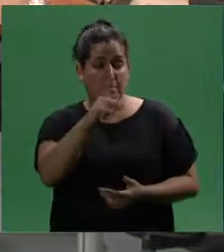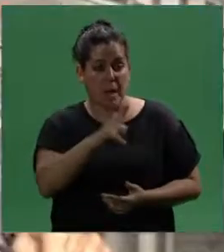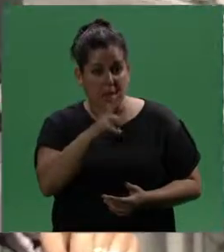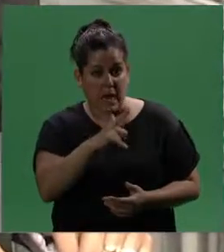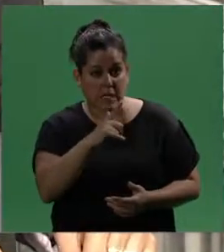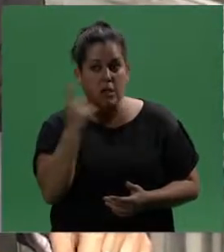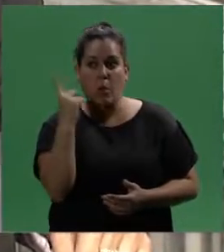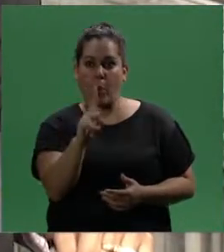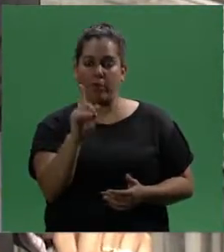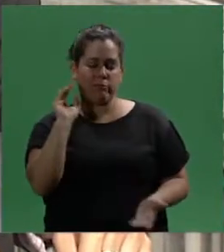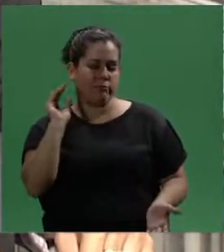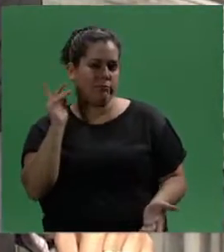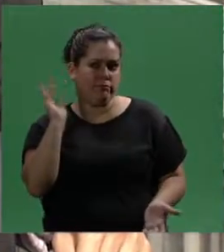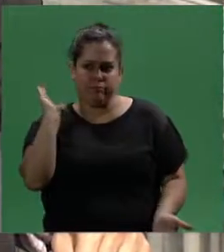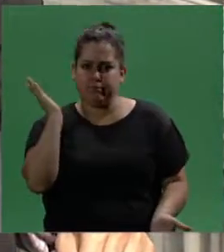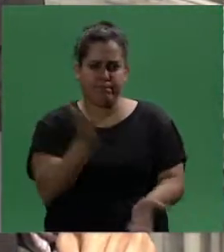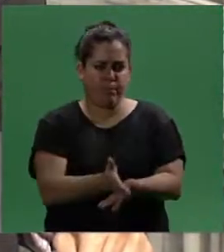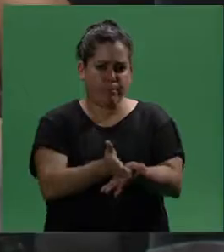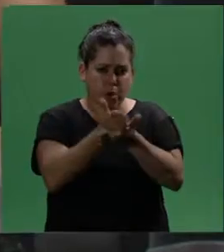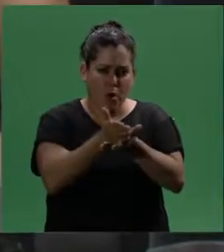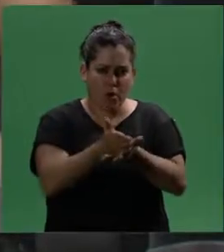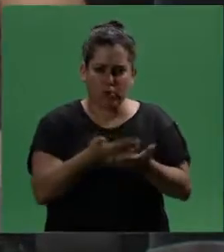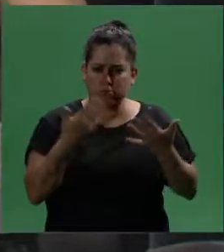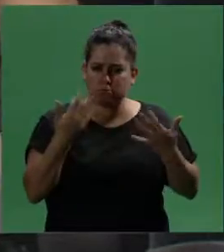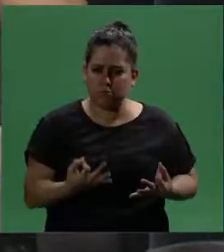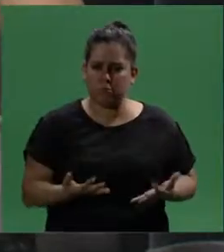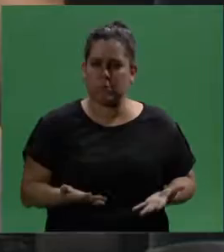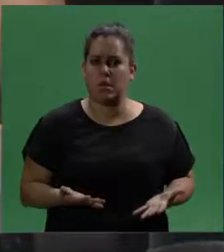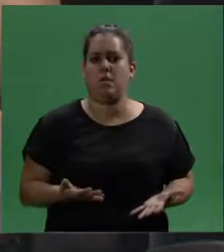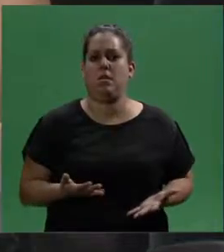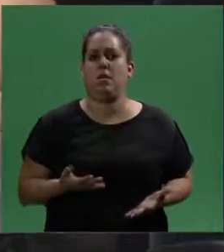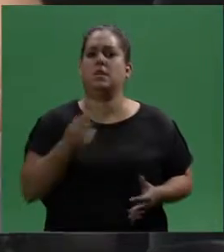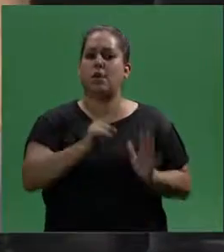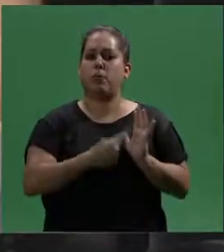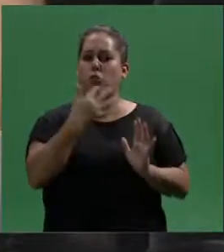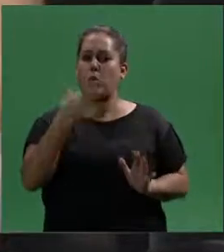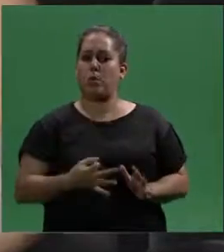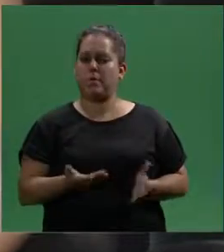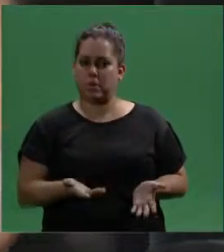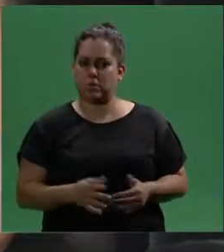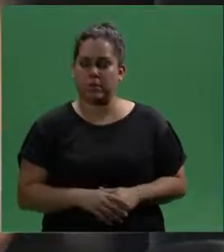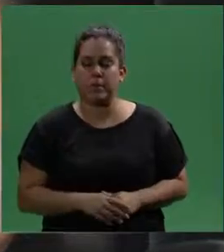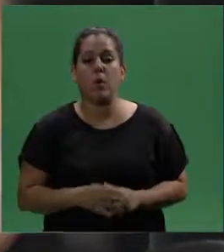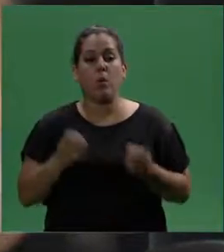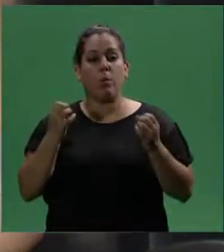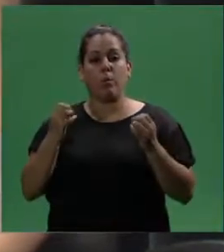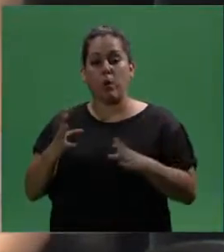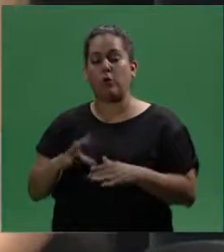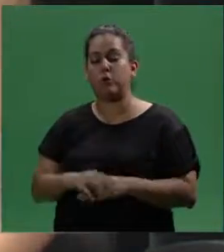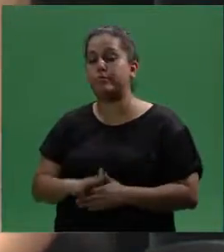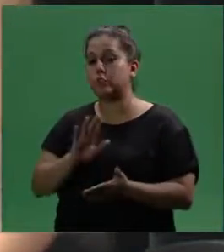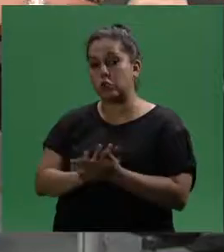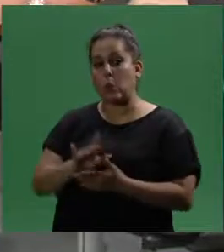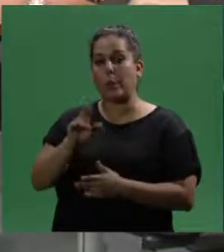me parece que habría que ser un poco más severo en cuanto, en ese punto, ¿no? En el cumplimiento. este lado, sí. Bueno,